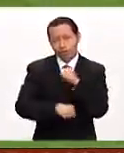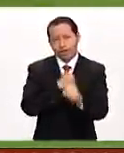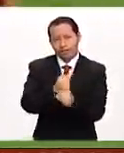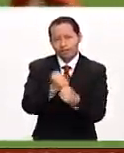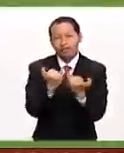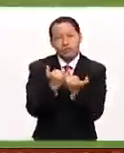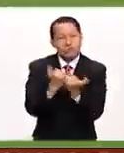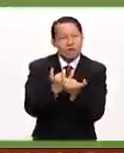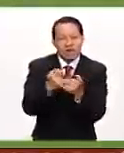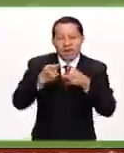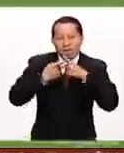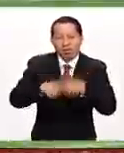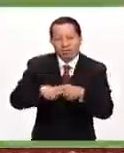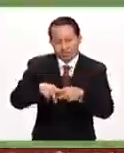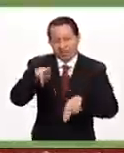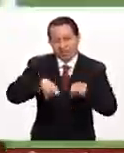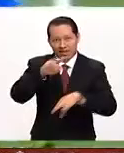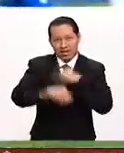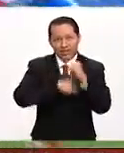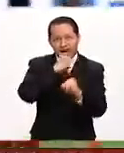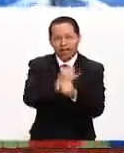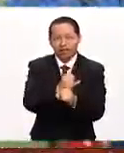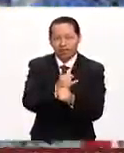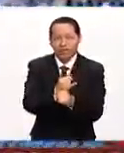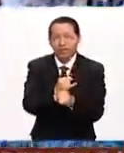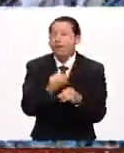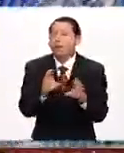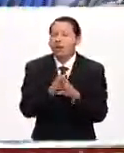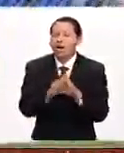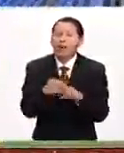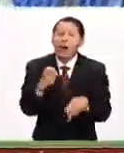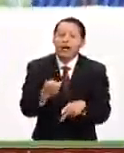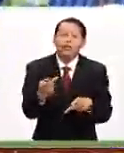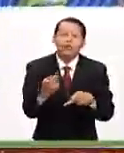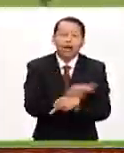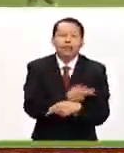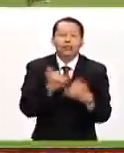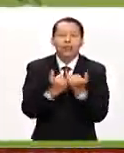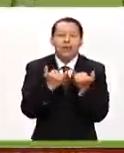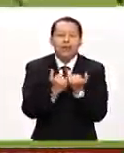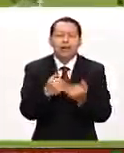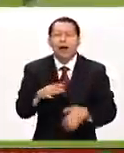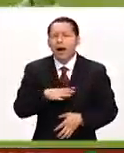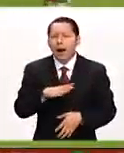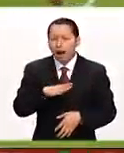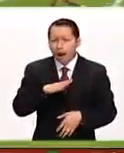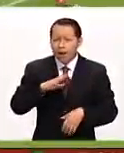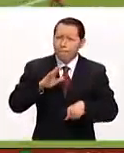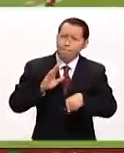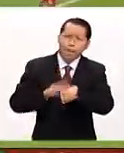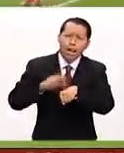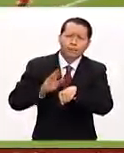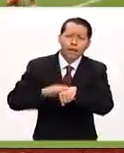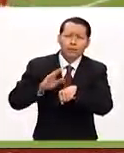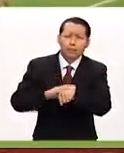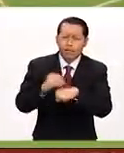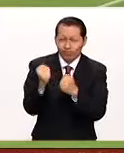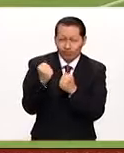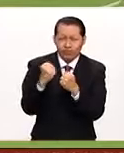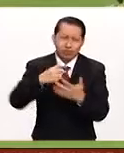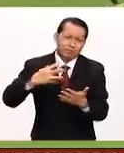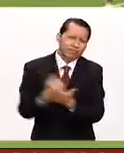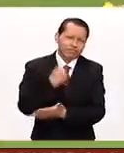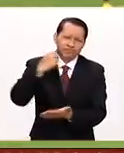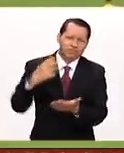y debutaba a nivel internacional con su selección, así que ahí está, los que han tenido la máxima victoria